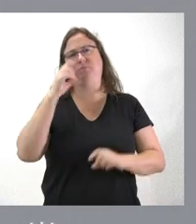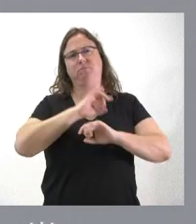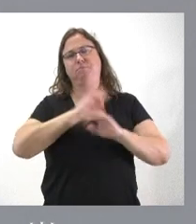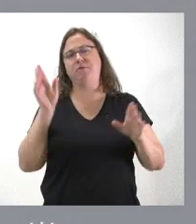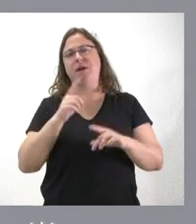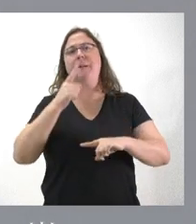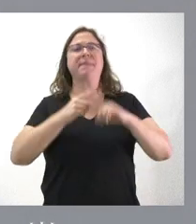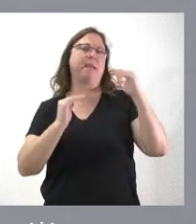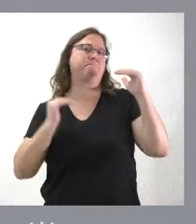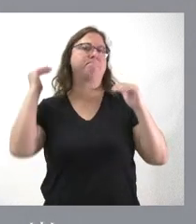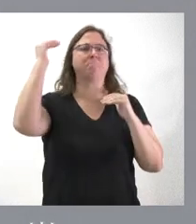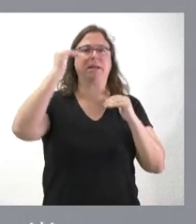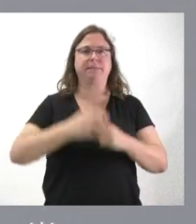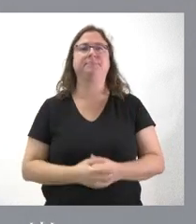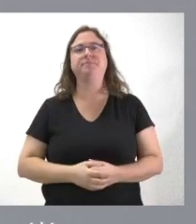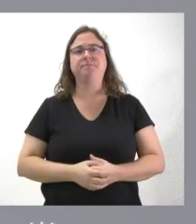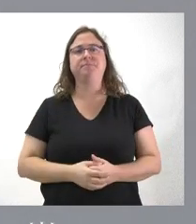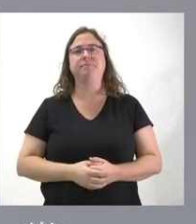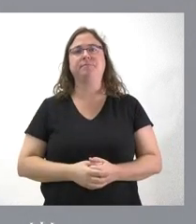de la media nacional. Y ya